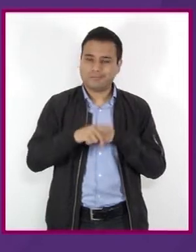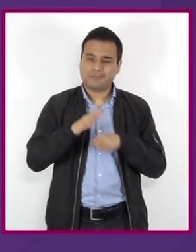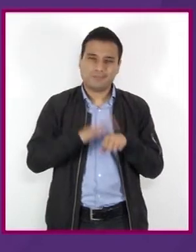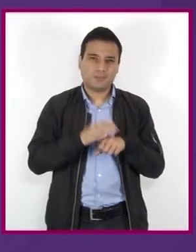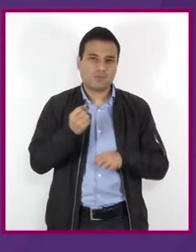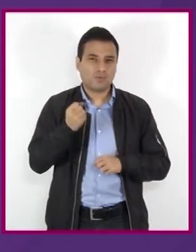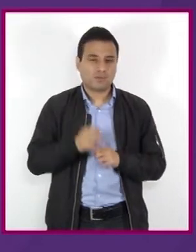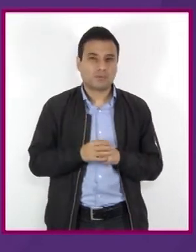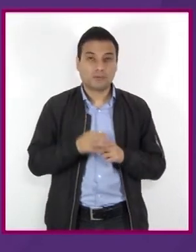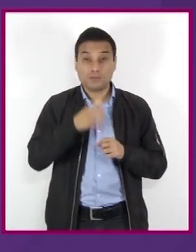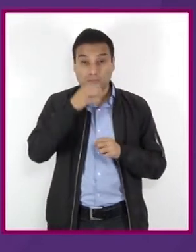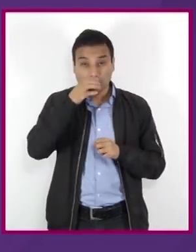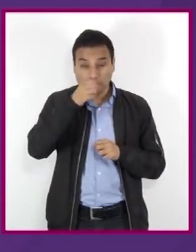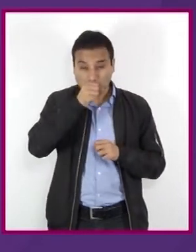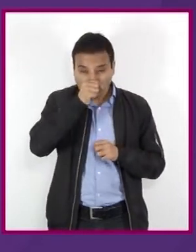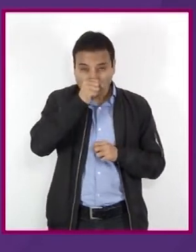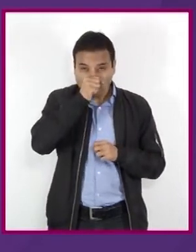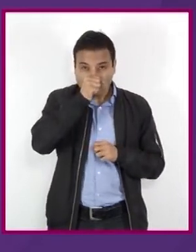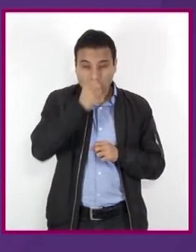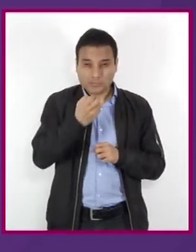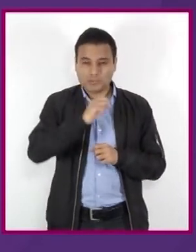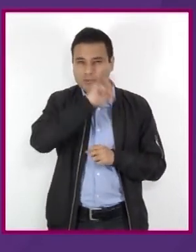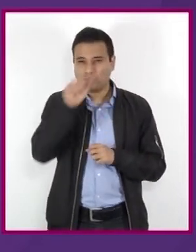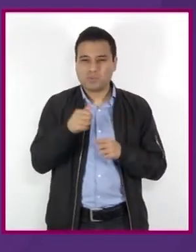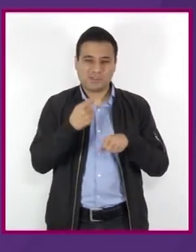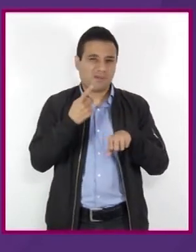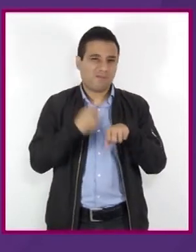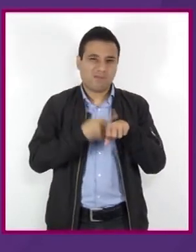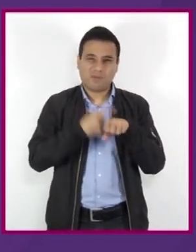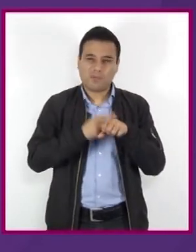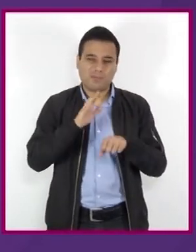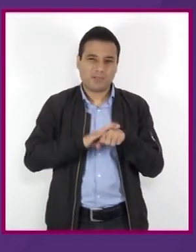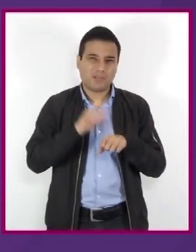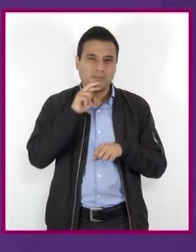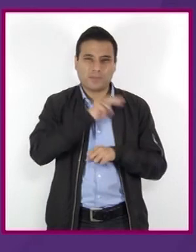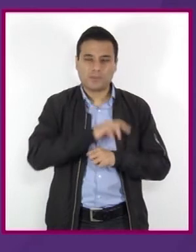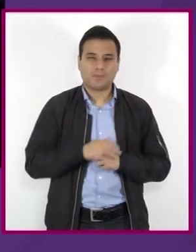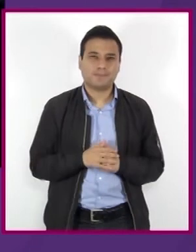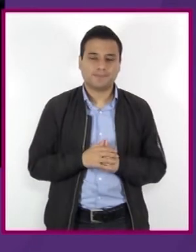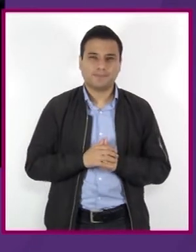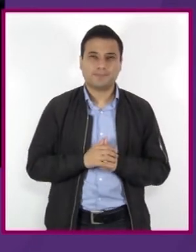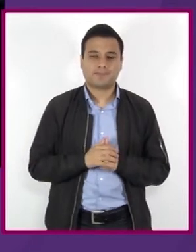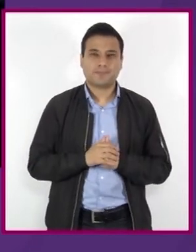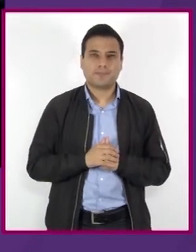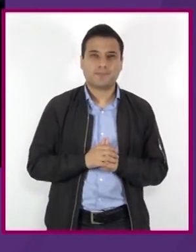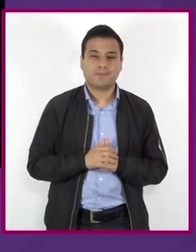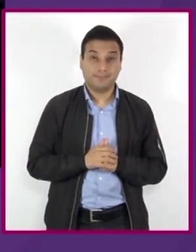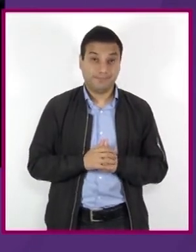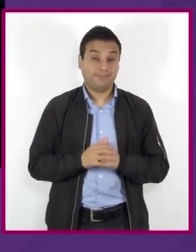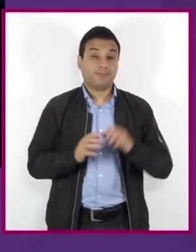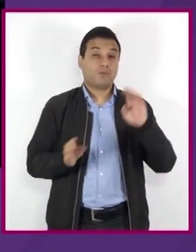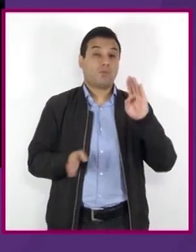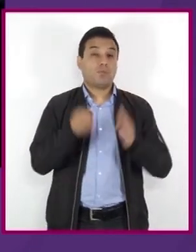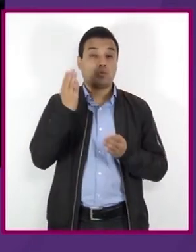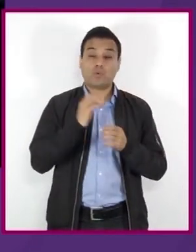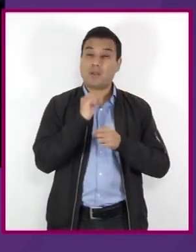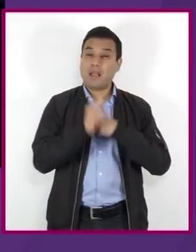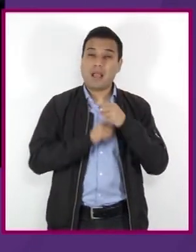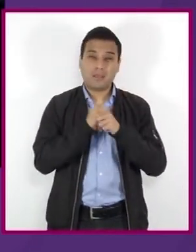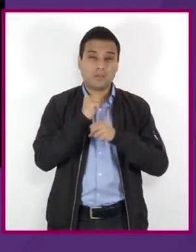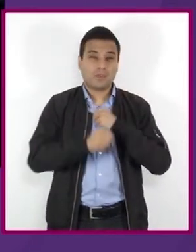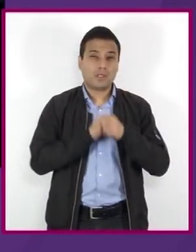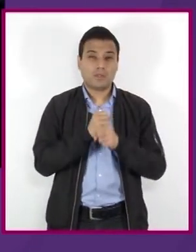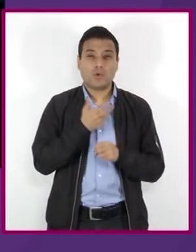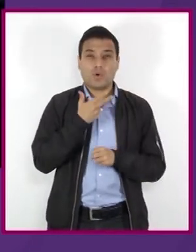Los inhalables son drogas que deterioran la salud más rápidamente. A nivel mundial, cada año más de